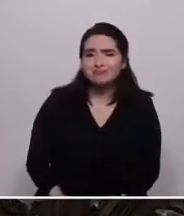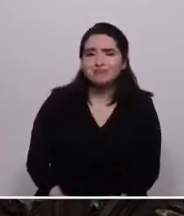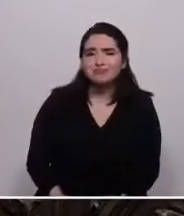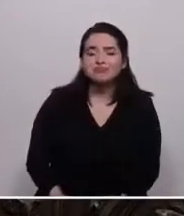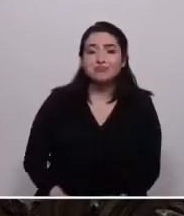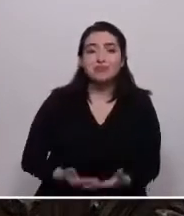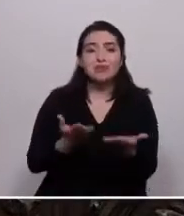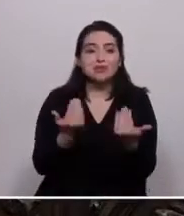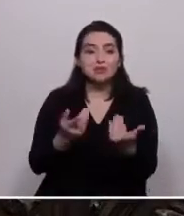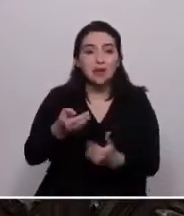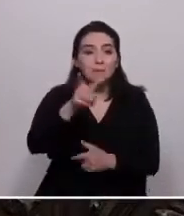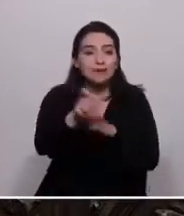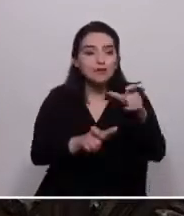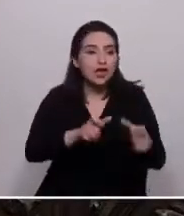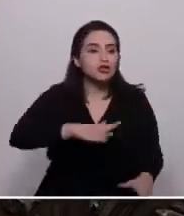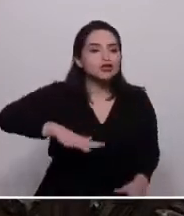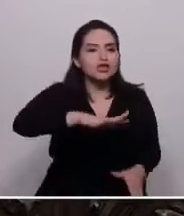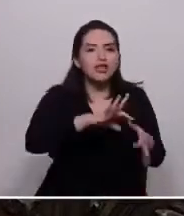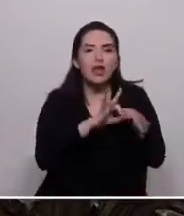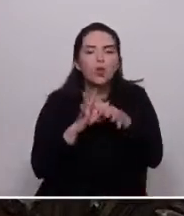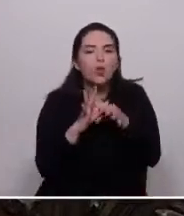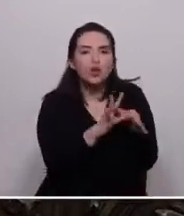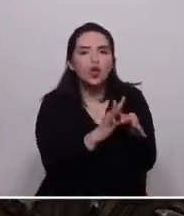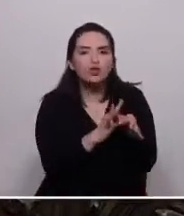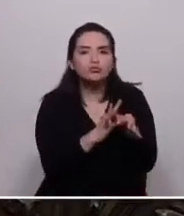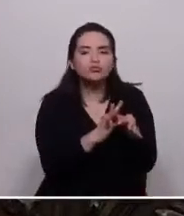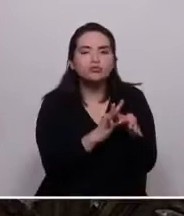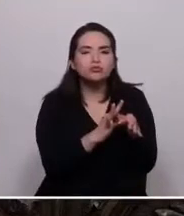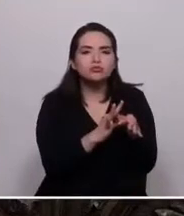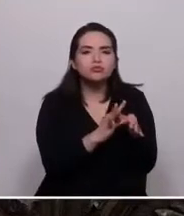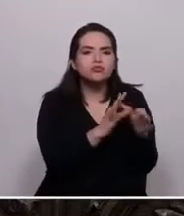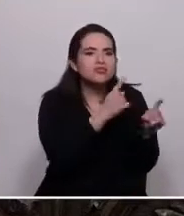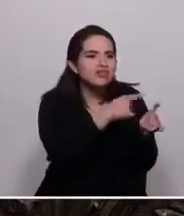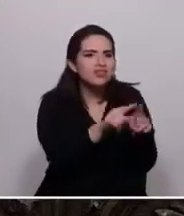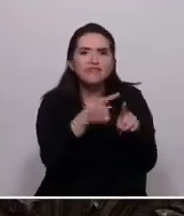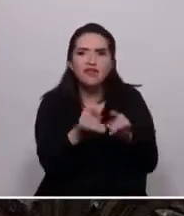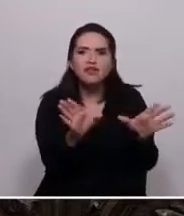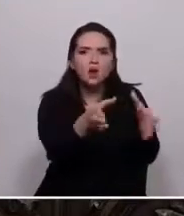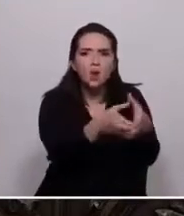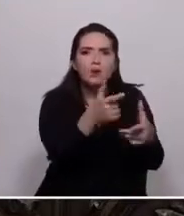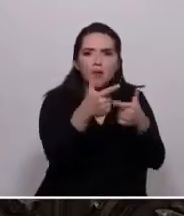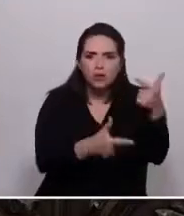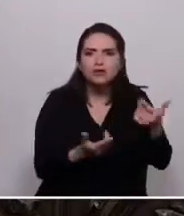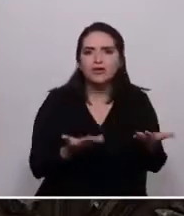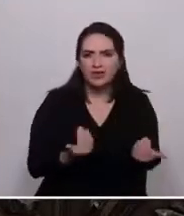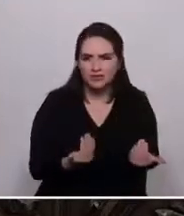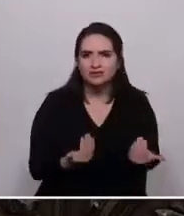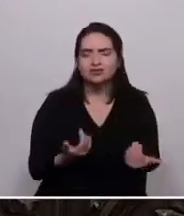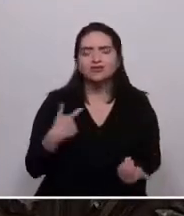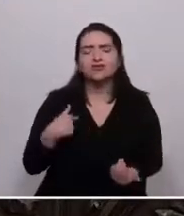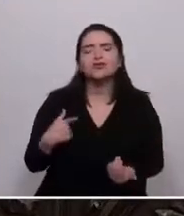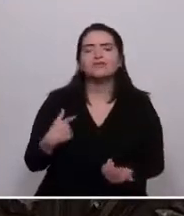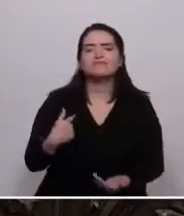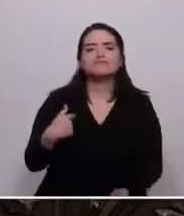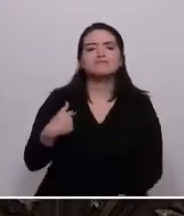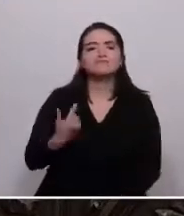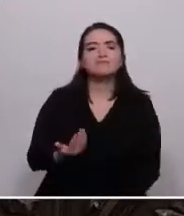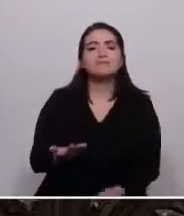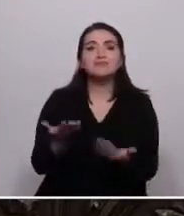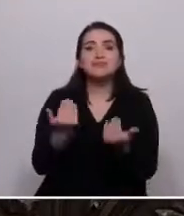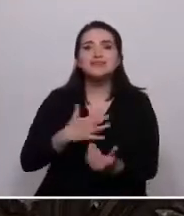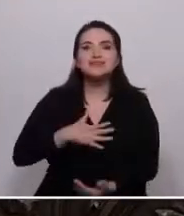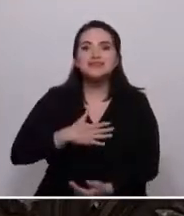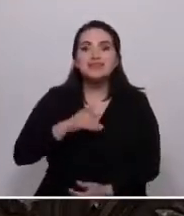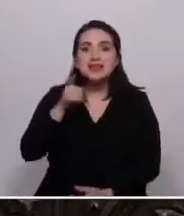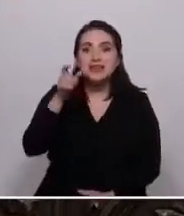unidad como sociedad y a sus diversas sensibilidades políticas. anhelo en que el día que salgamos por esa